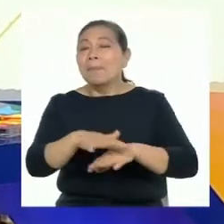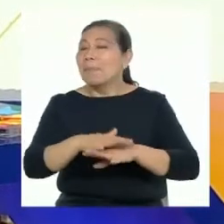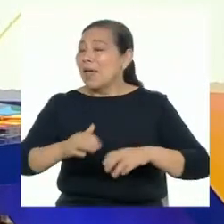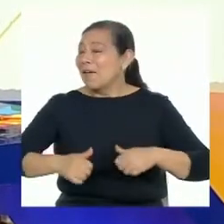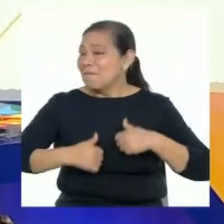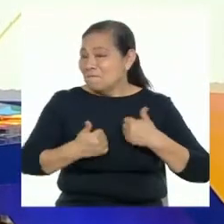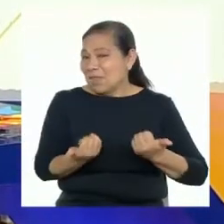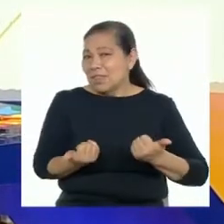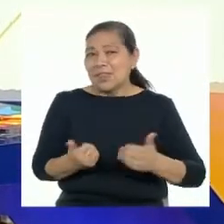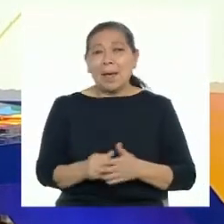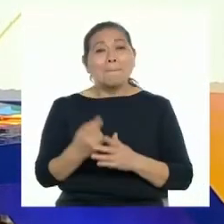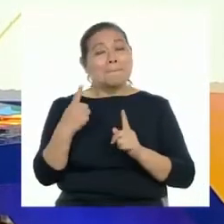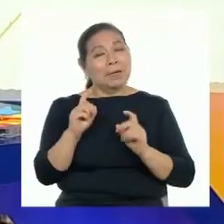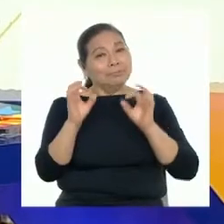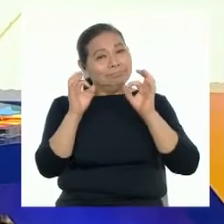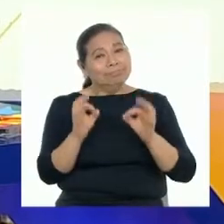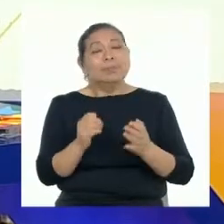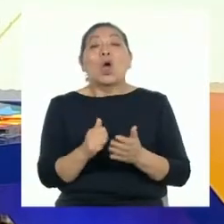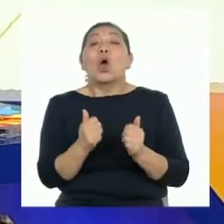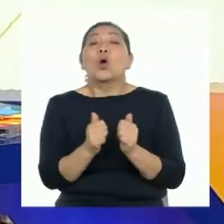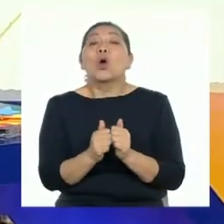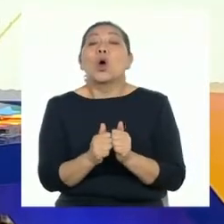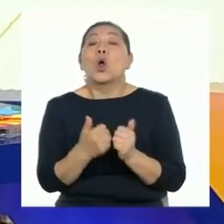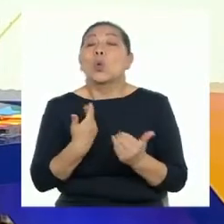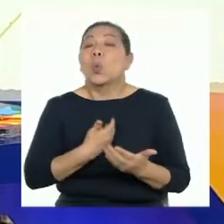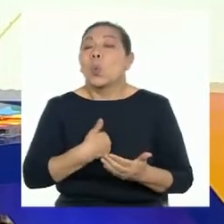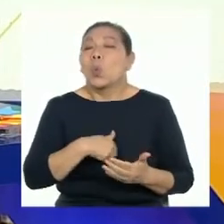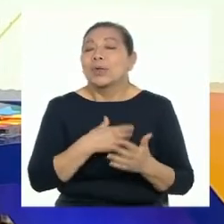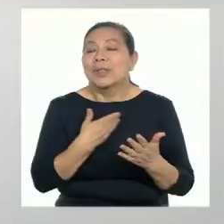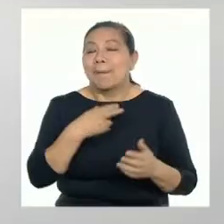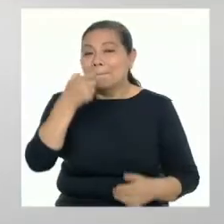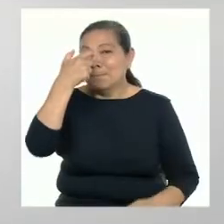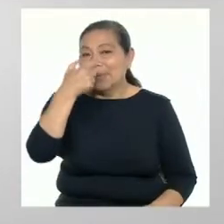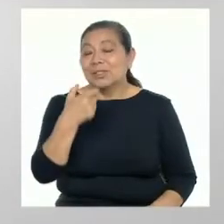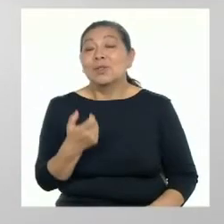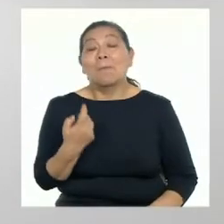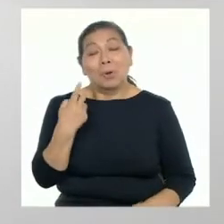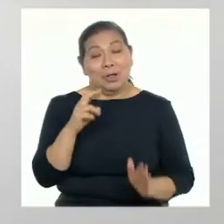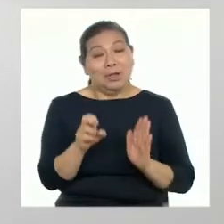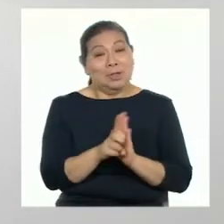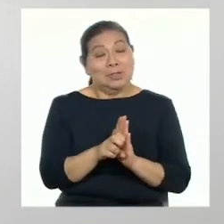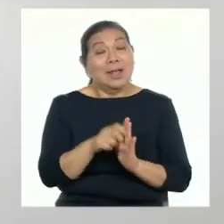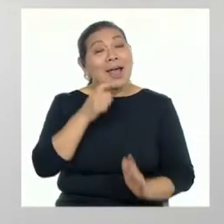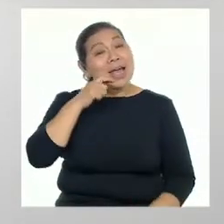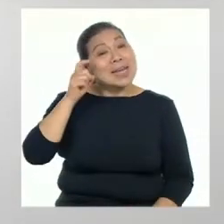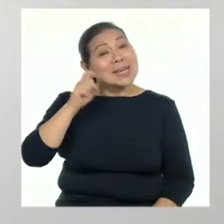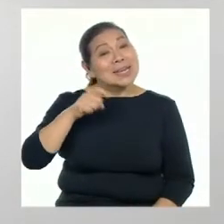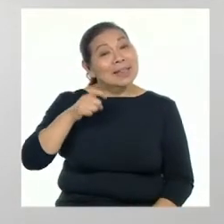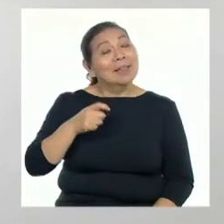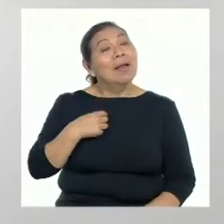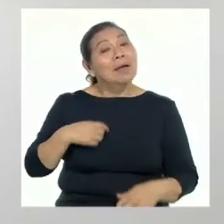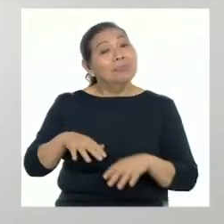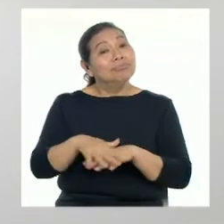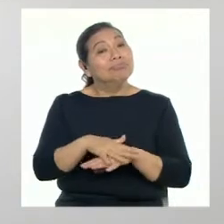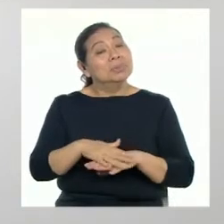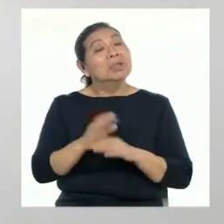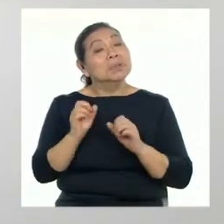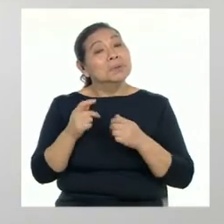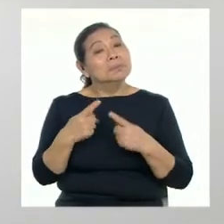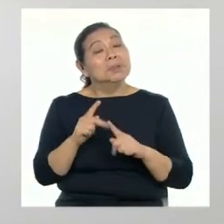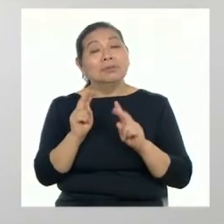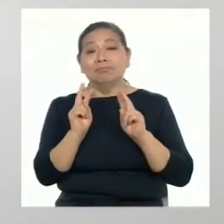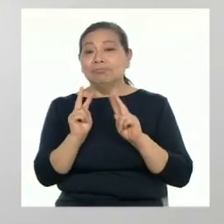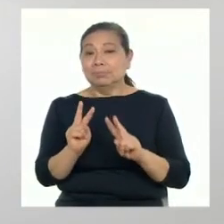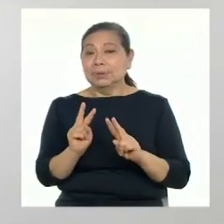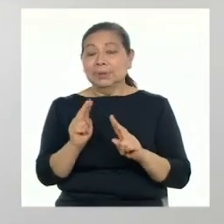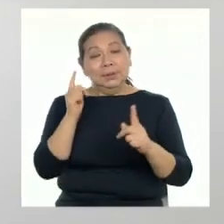de vida contribuirá definitivamente con nuestra realización personal. Por eso surge la necesidad de tener un planificador que nos permita